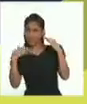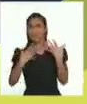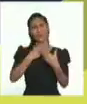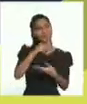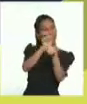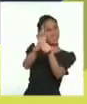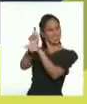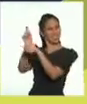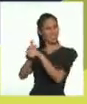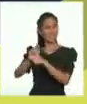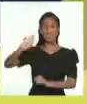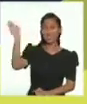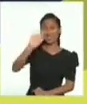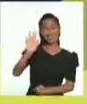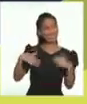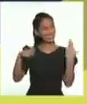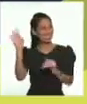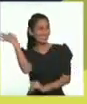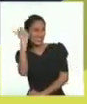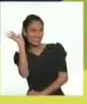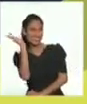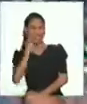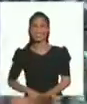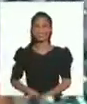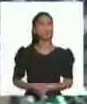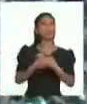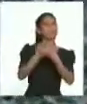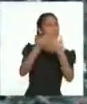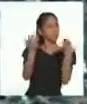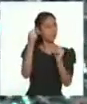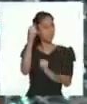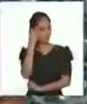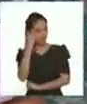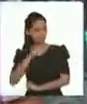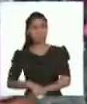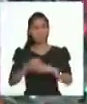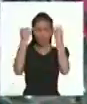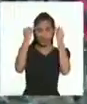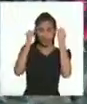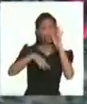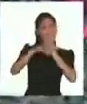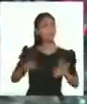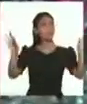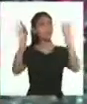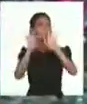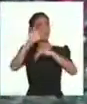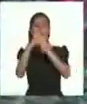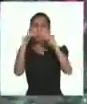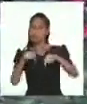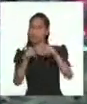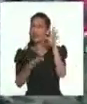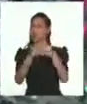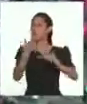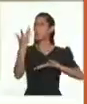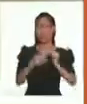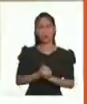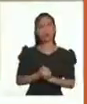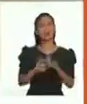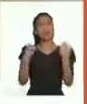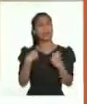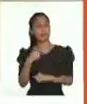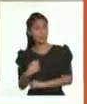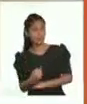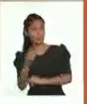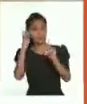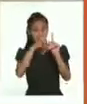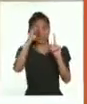generar mejoras en nuestras vidas. Chao, chicos. Ha sido un gusto. ¿Cuáles creen ustedes que son las ideas principales de todo lo que hemos conversado ahora? A